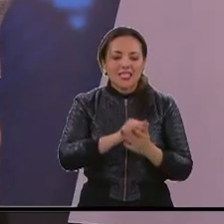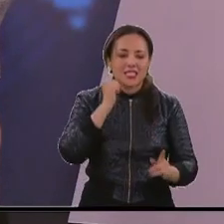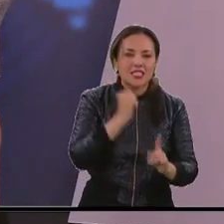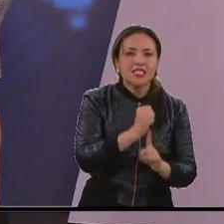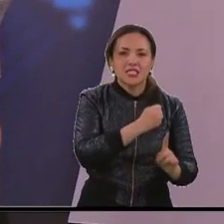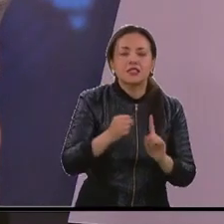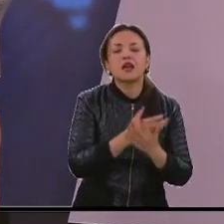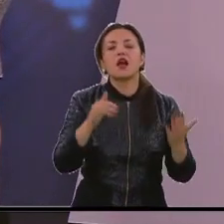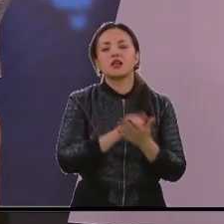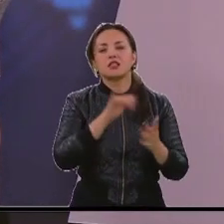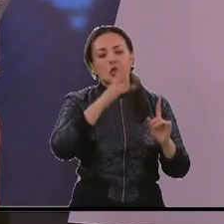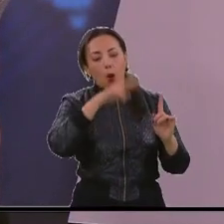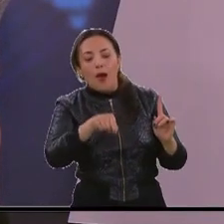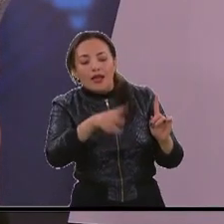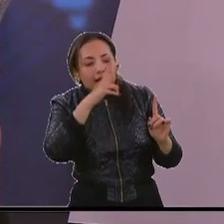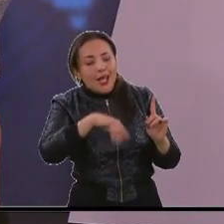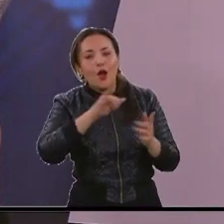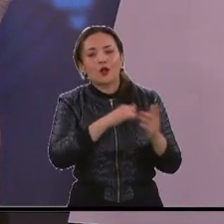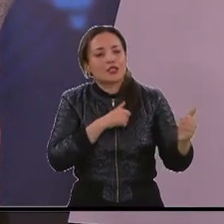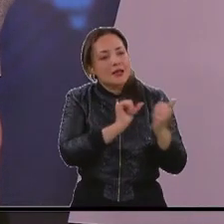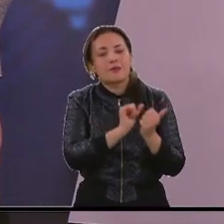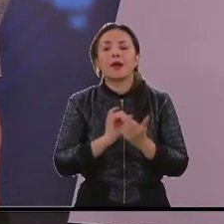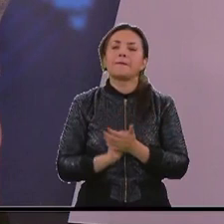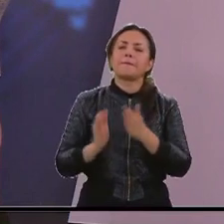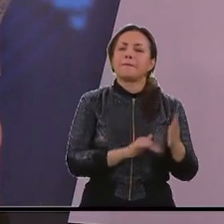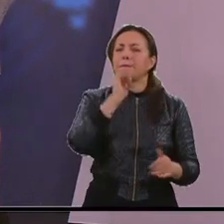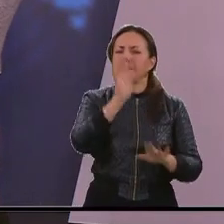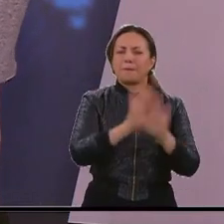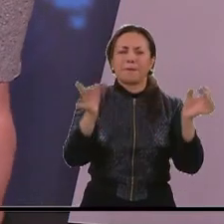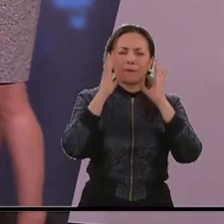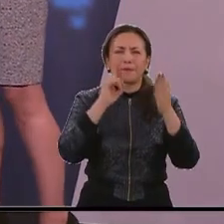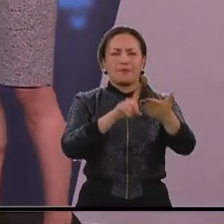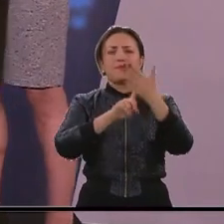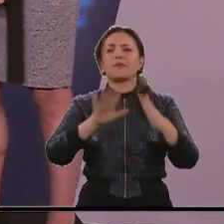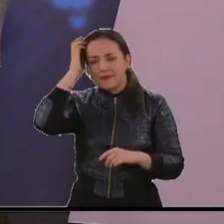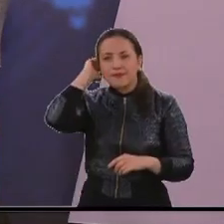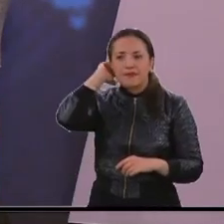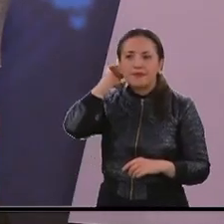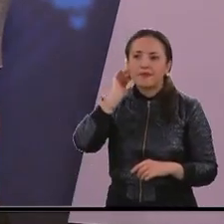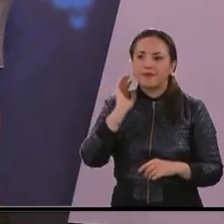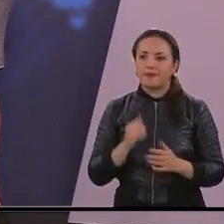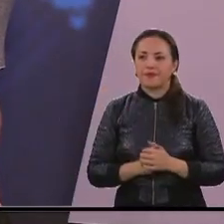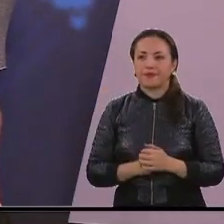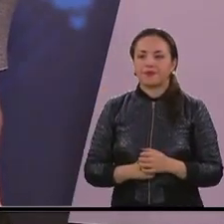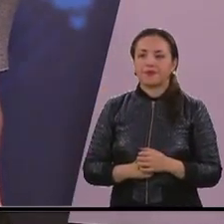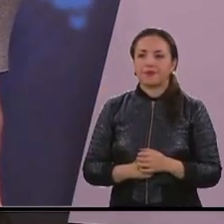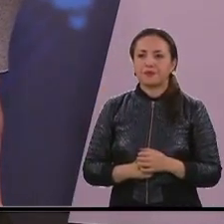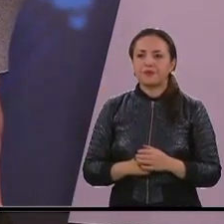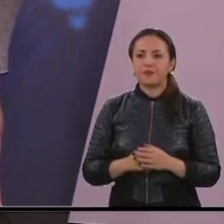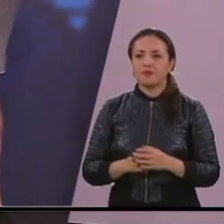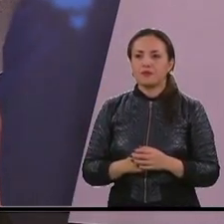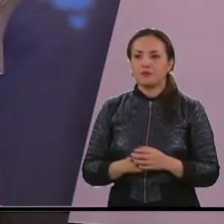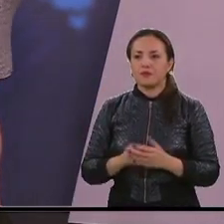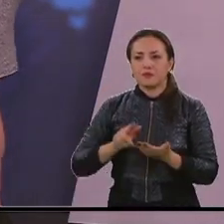Y concluyemos con este desastroso panorama. Ven ustedes ahí por departamentos, como nuestra intérprete de